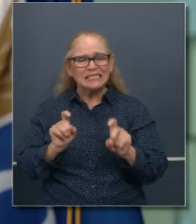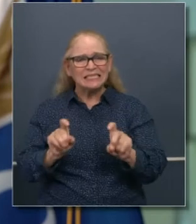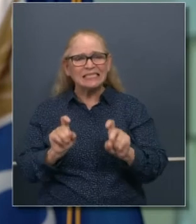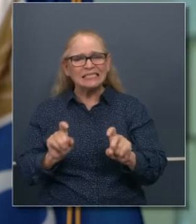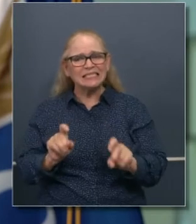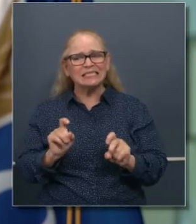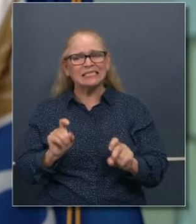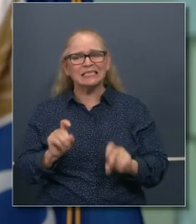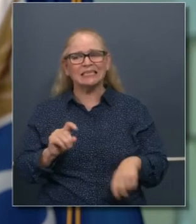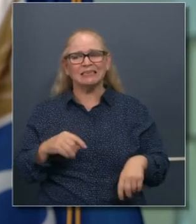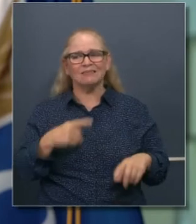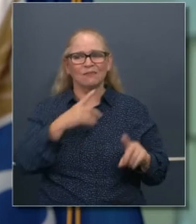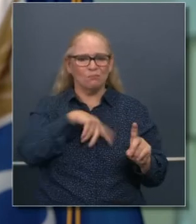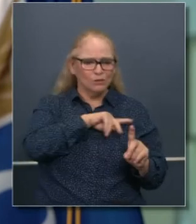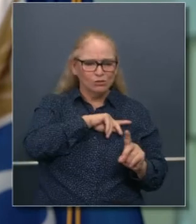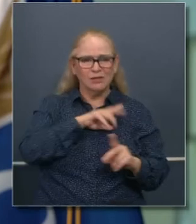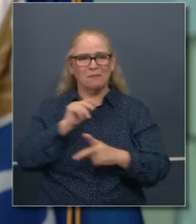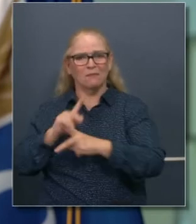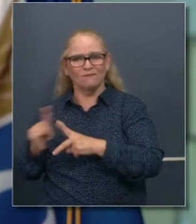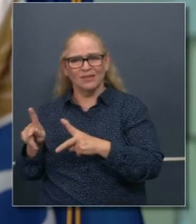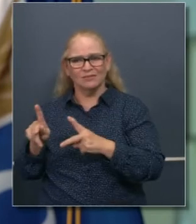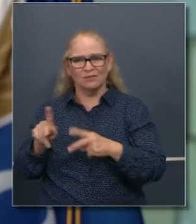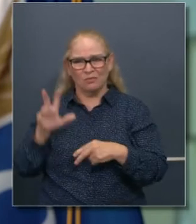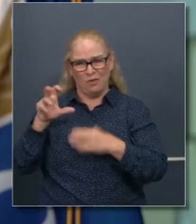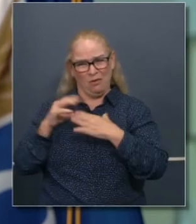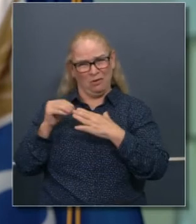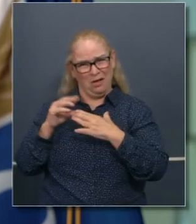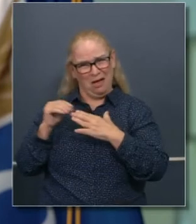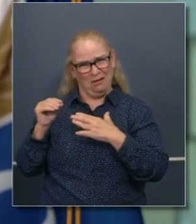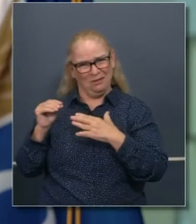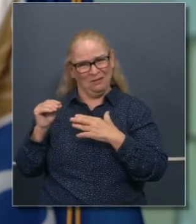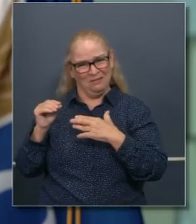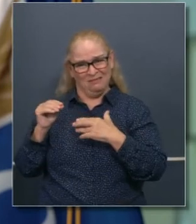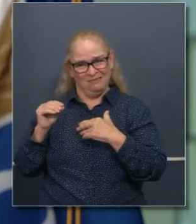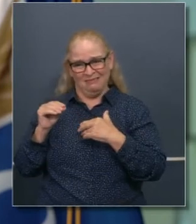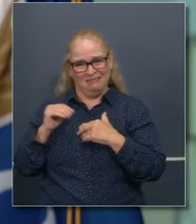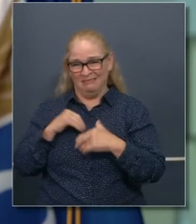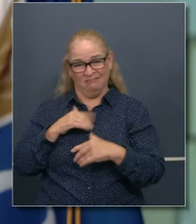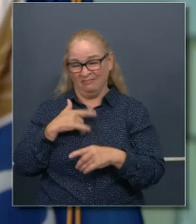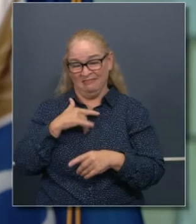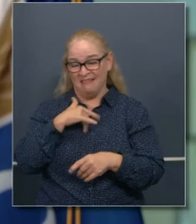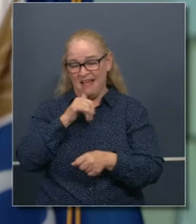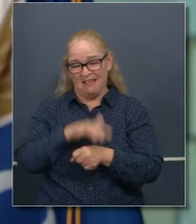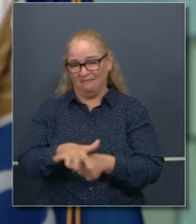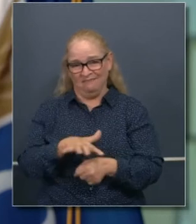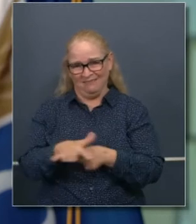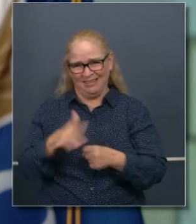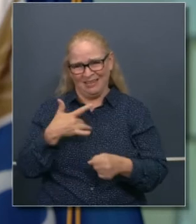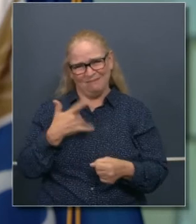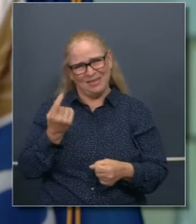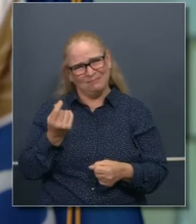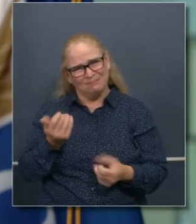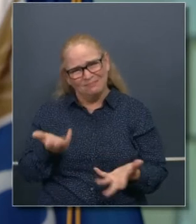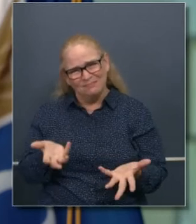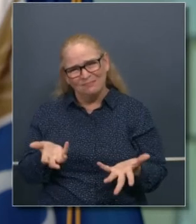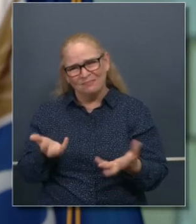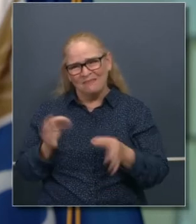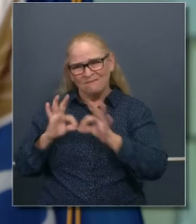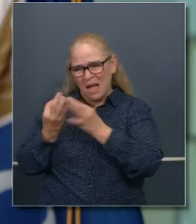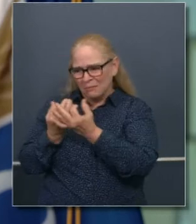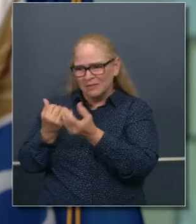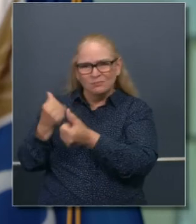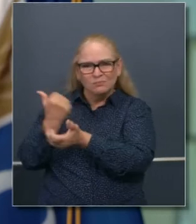creo, y profesionalmente también, creo que 300 dólares son inadecuados para hacer eso, para ayudar a pequeños negocios, para ayudar a la